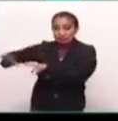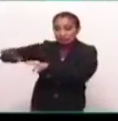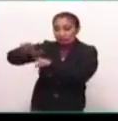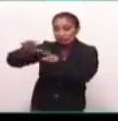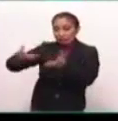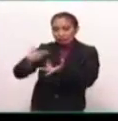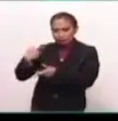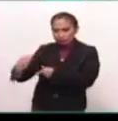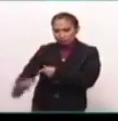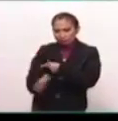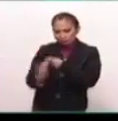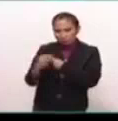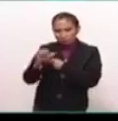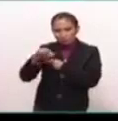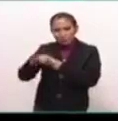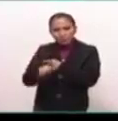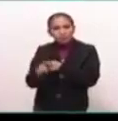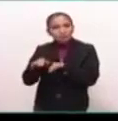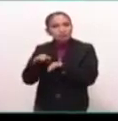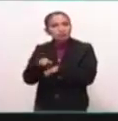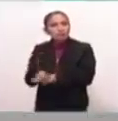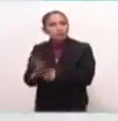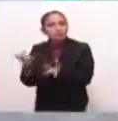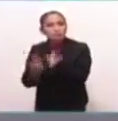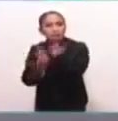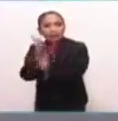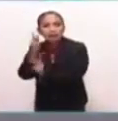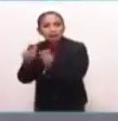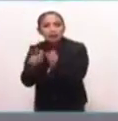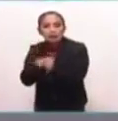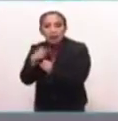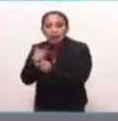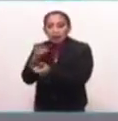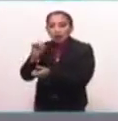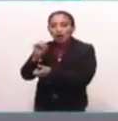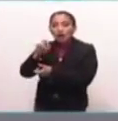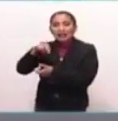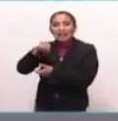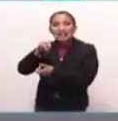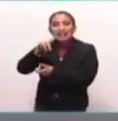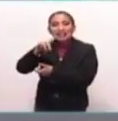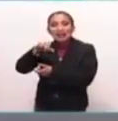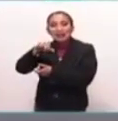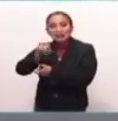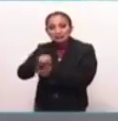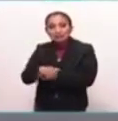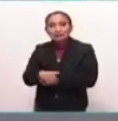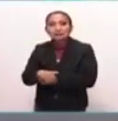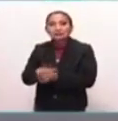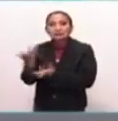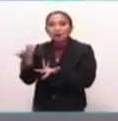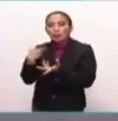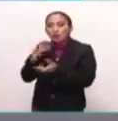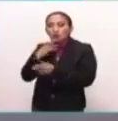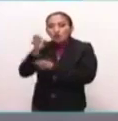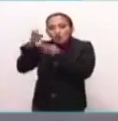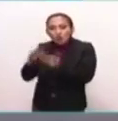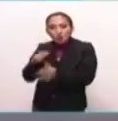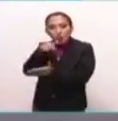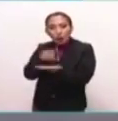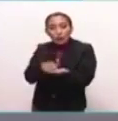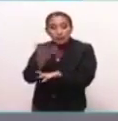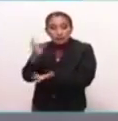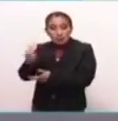me preguntaba usted, Ana, sobre las plantas. Pues tenemos unas orquídeas, que son endémicas. Y